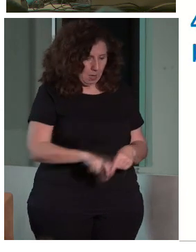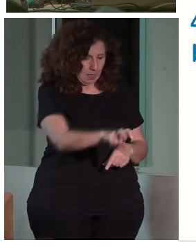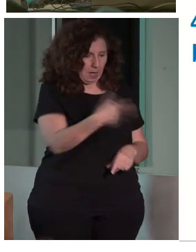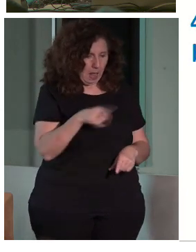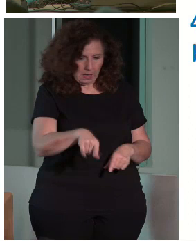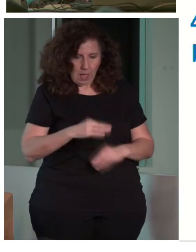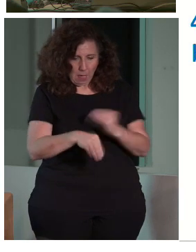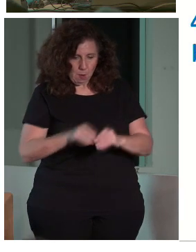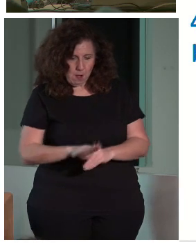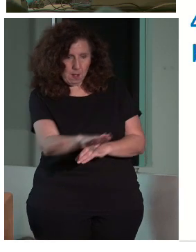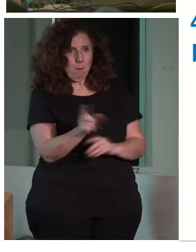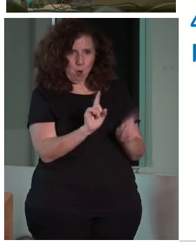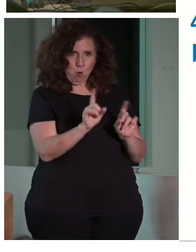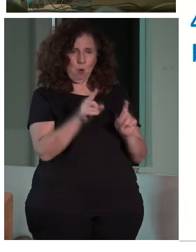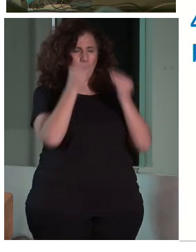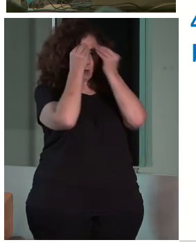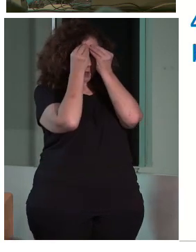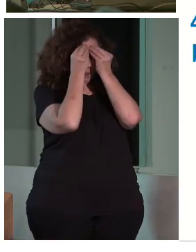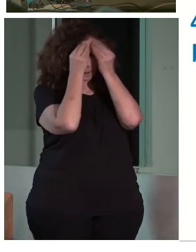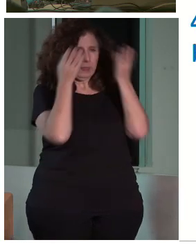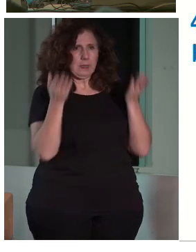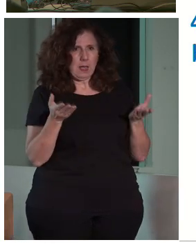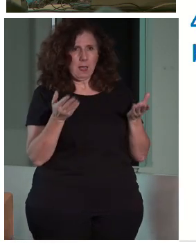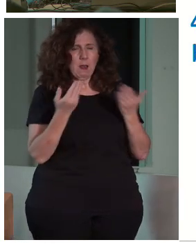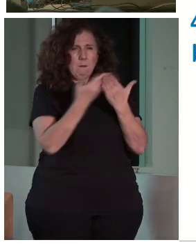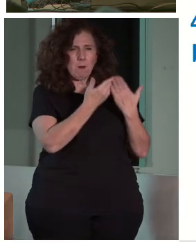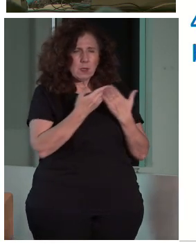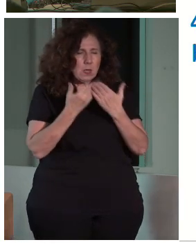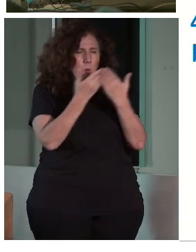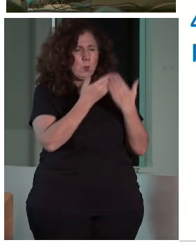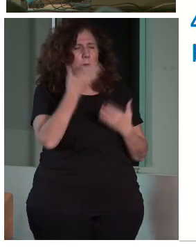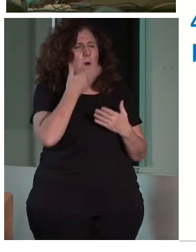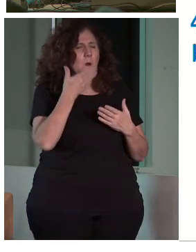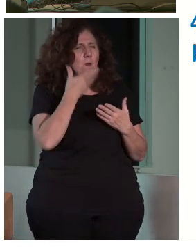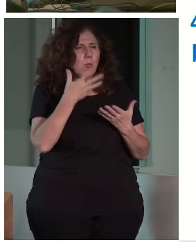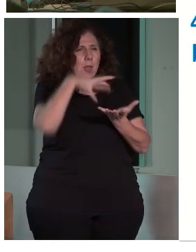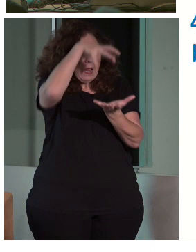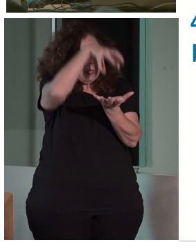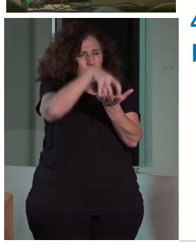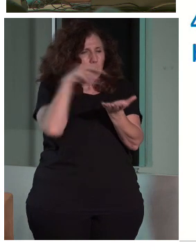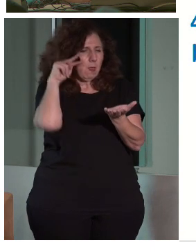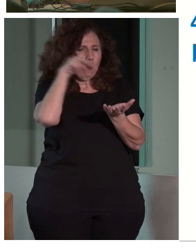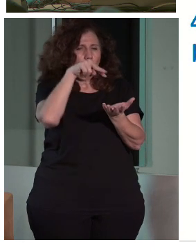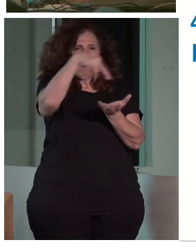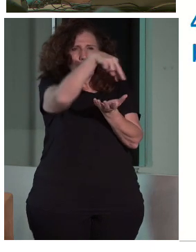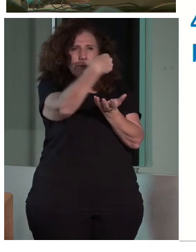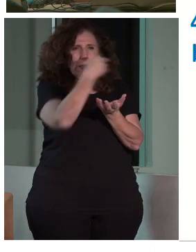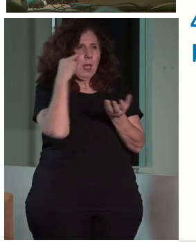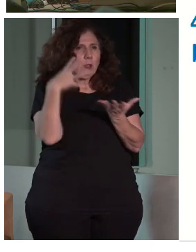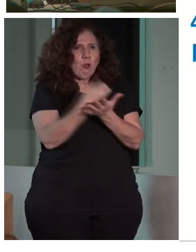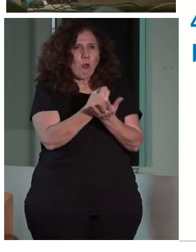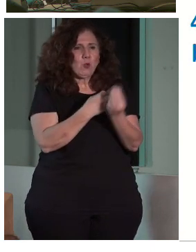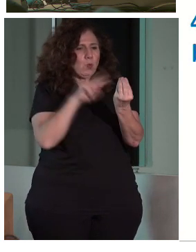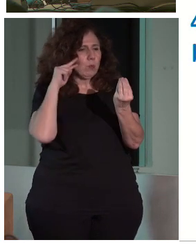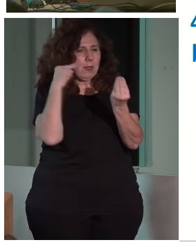que actuar. Pues no, vamos a estudiar, a conocer el edificio en profundidad, el edificio, la ciudad, ¿no? Porque nos va a